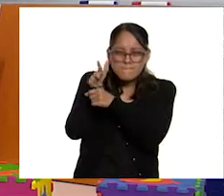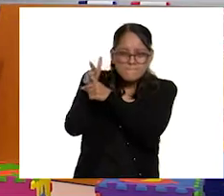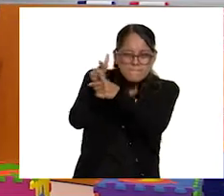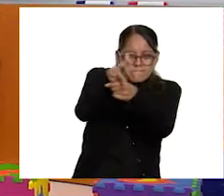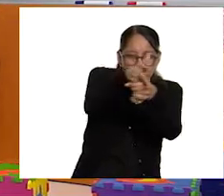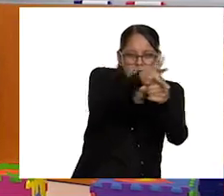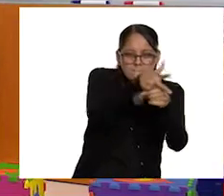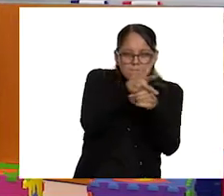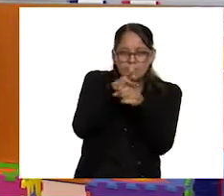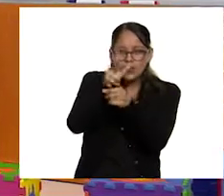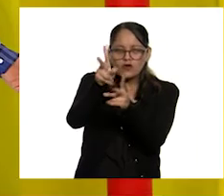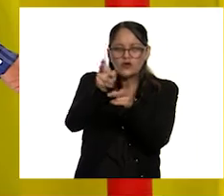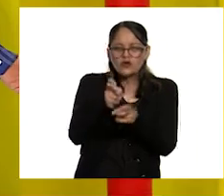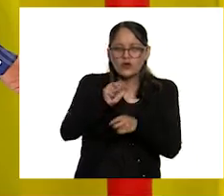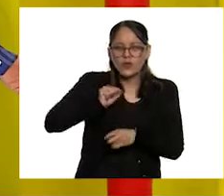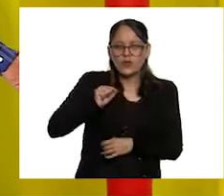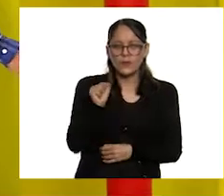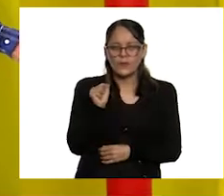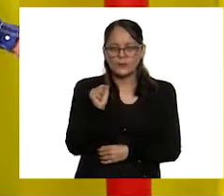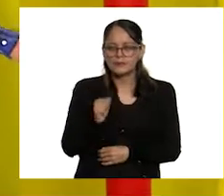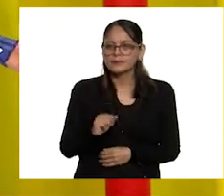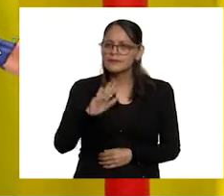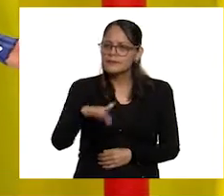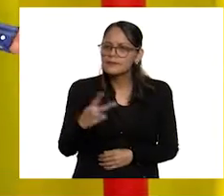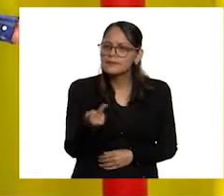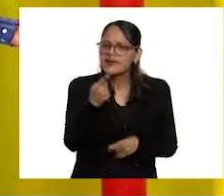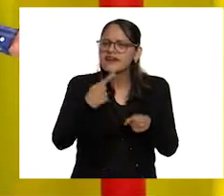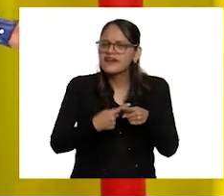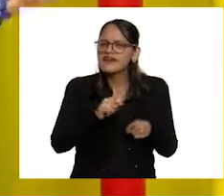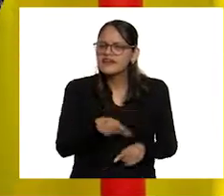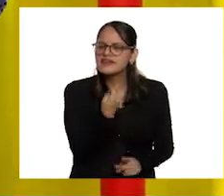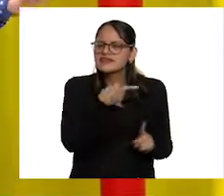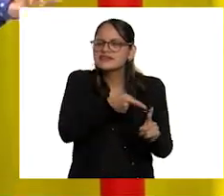sucede. ¿Quién será?